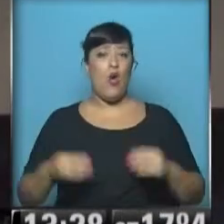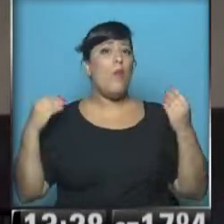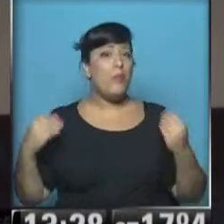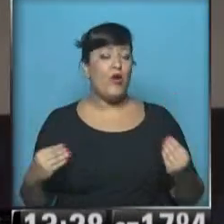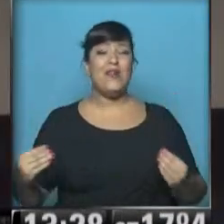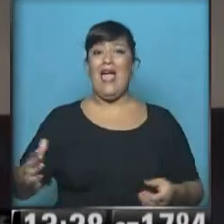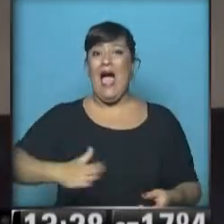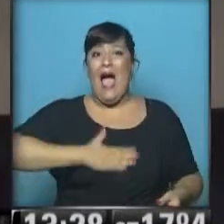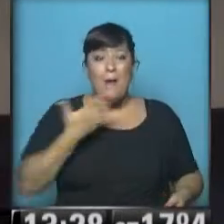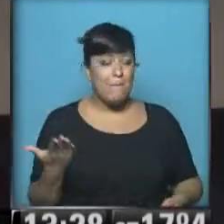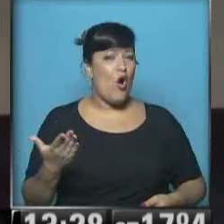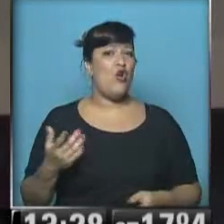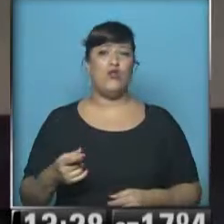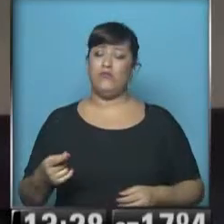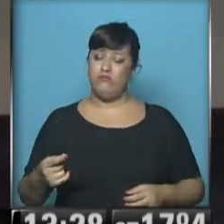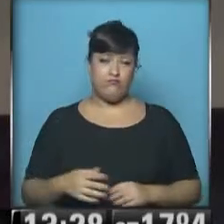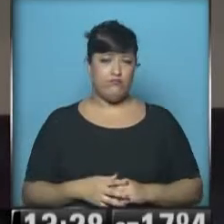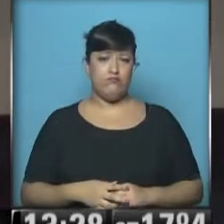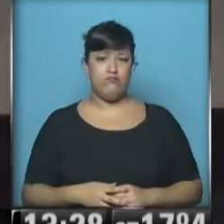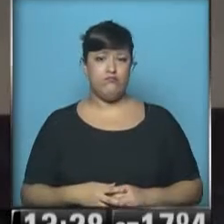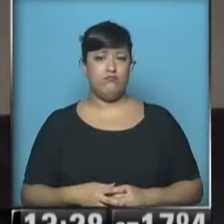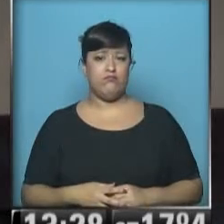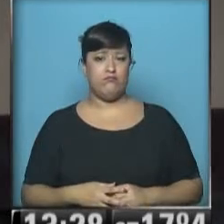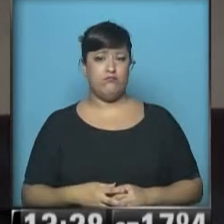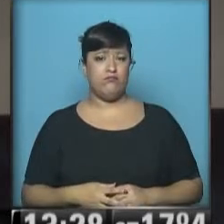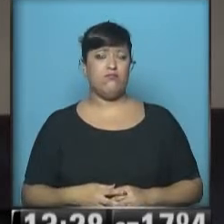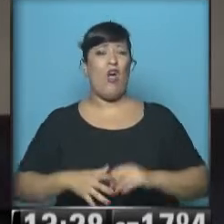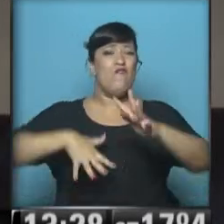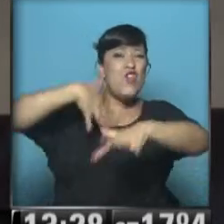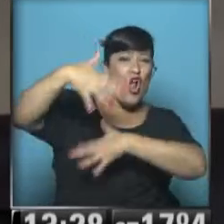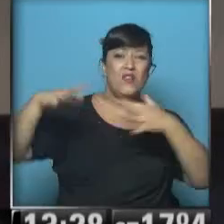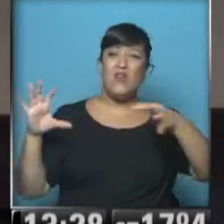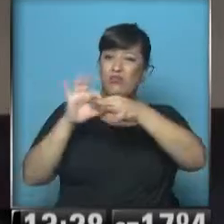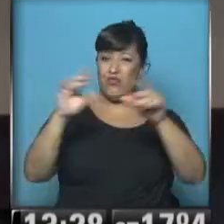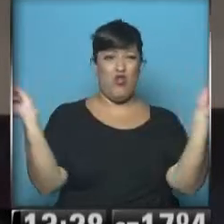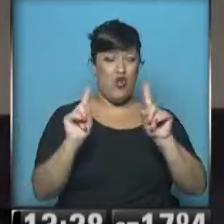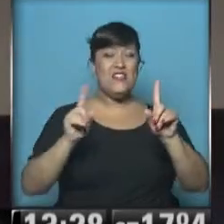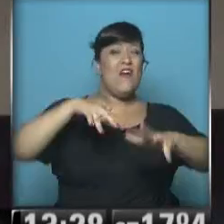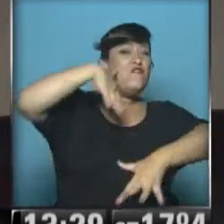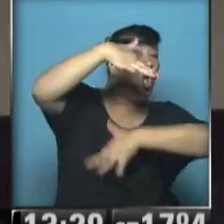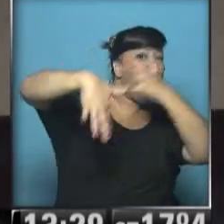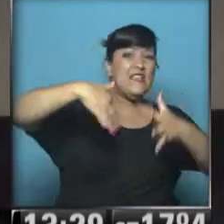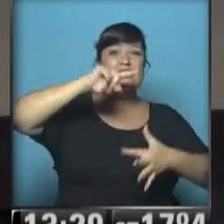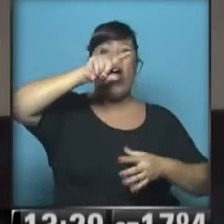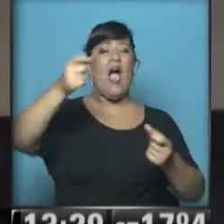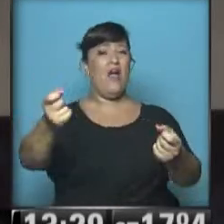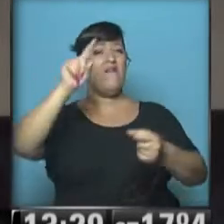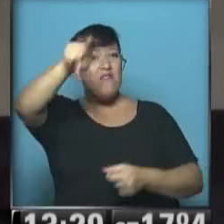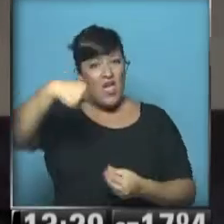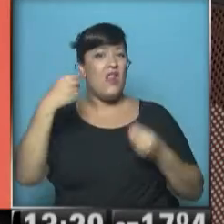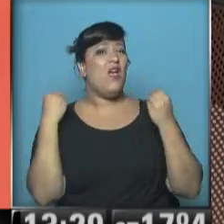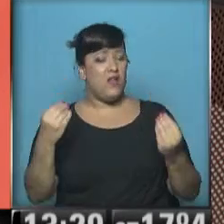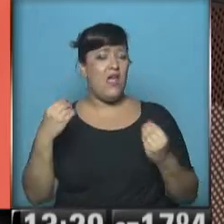el amor no termina con ninguna forma de violencia. Lo único que termina con las violencias es irse.